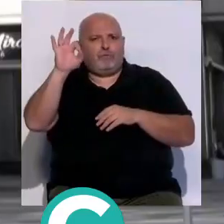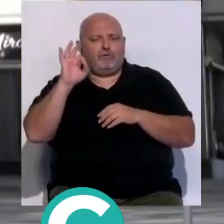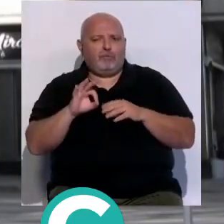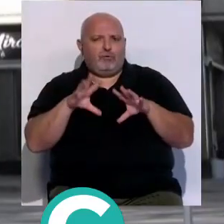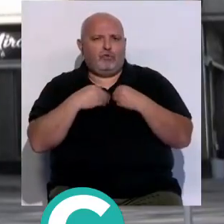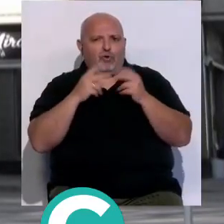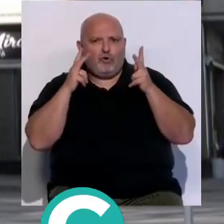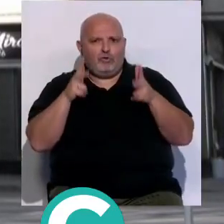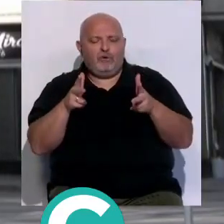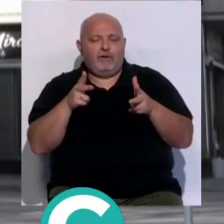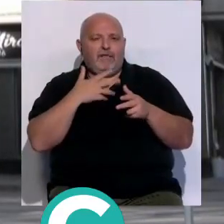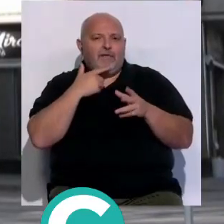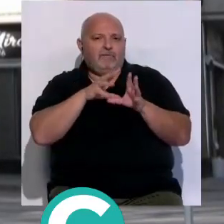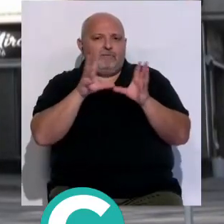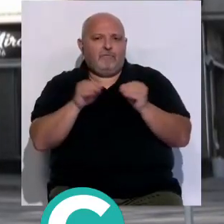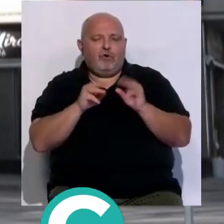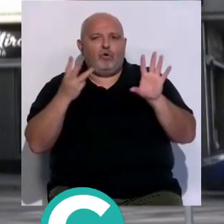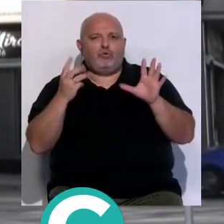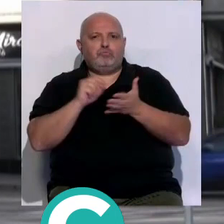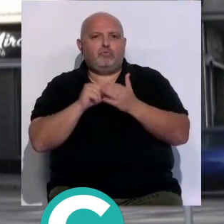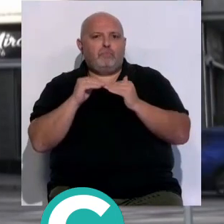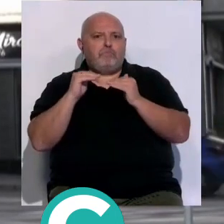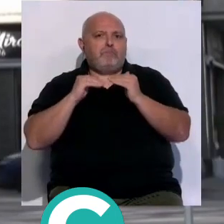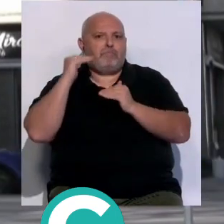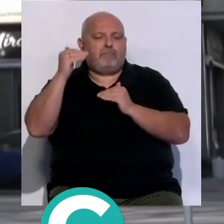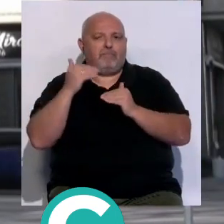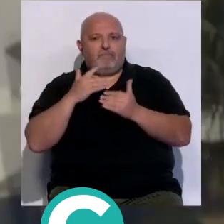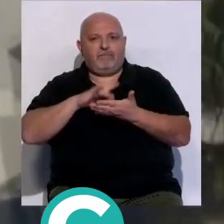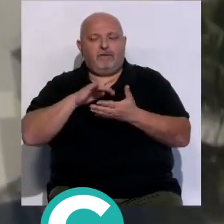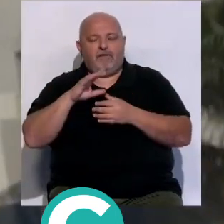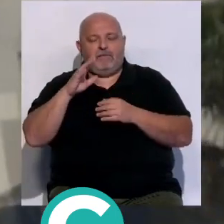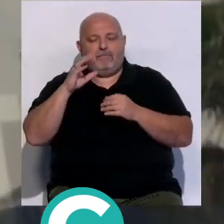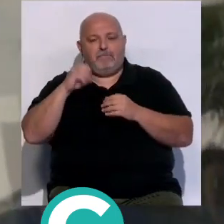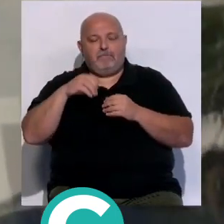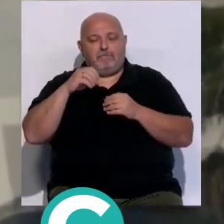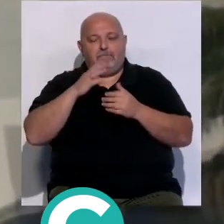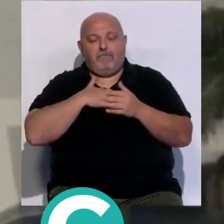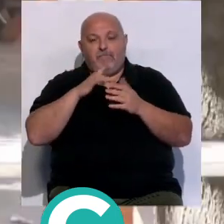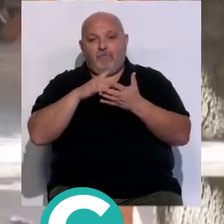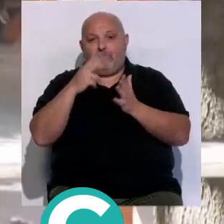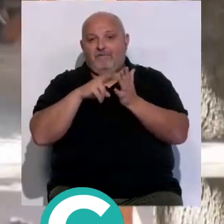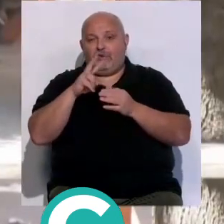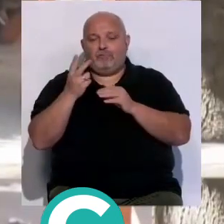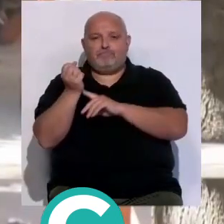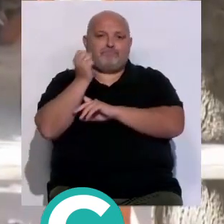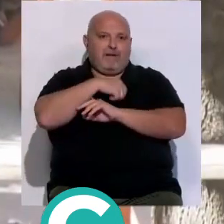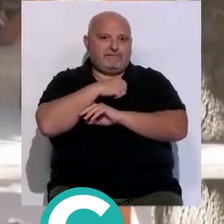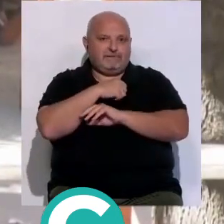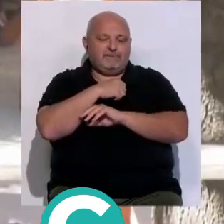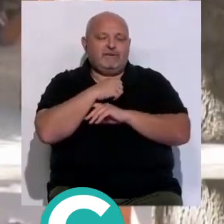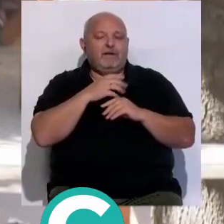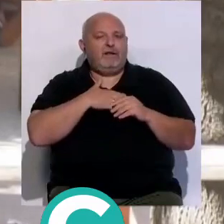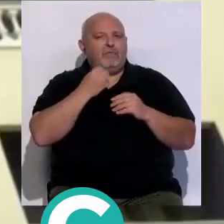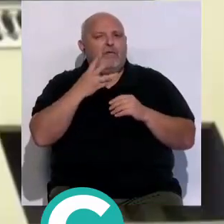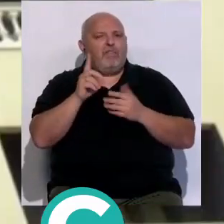de ocupación hotelera, lo que supone ocho puntos más respecto al pasado Gran Premio de Jerez de 2022. A ellos se le suman además